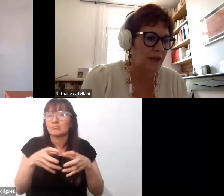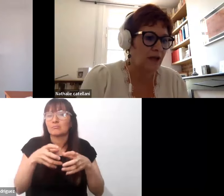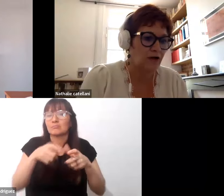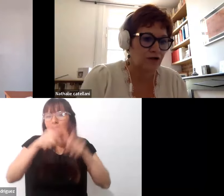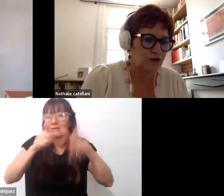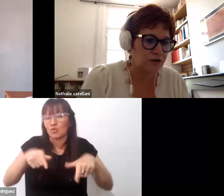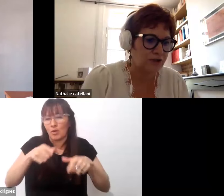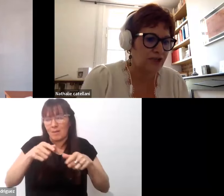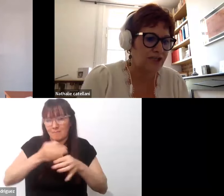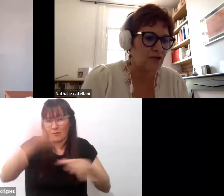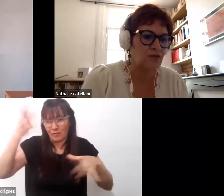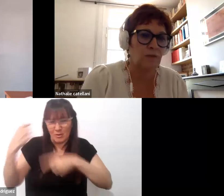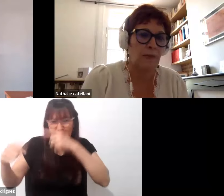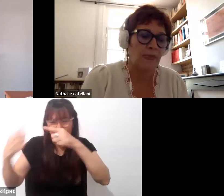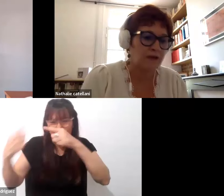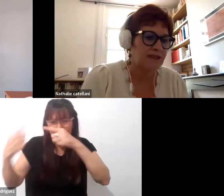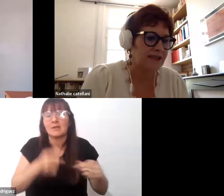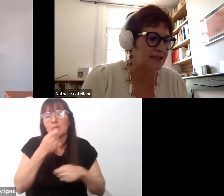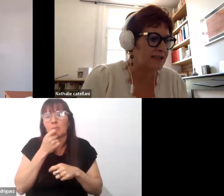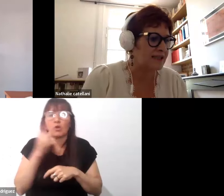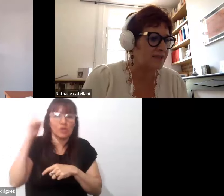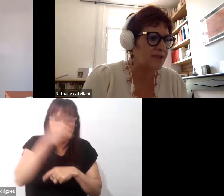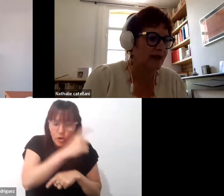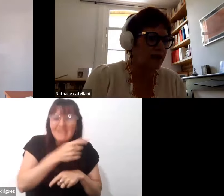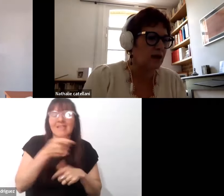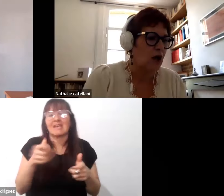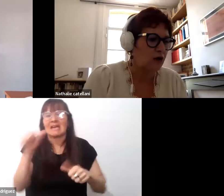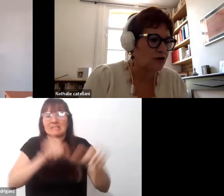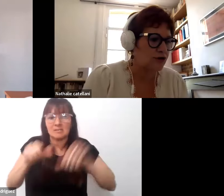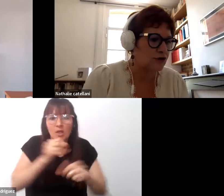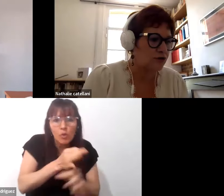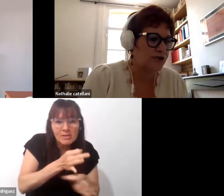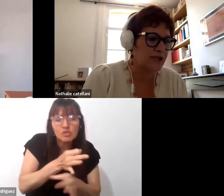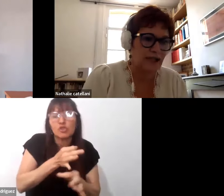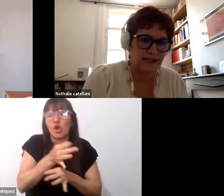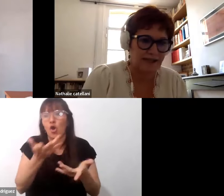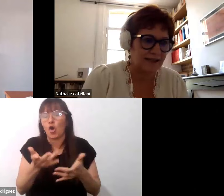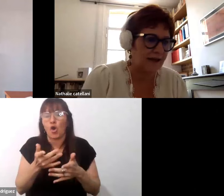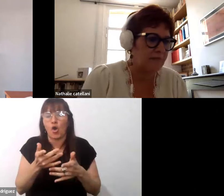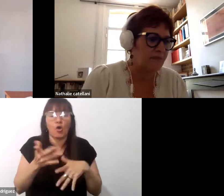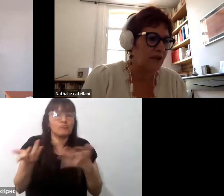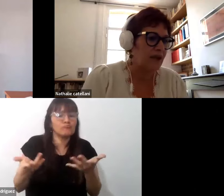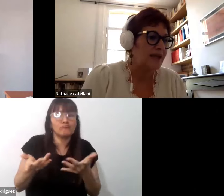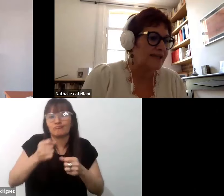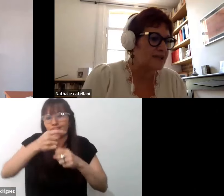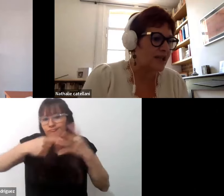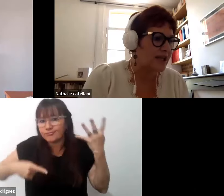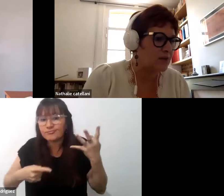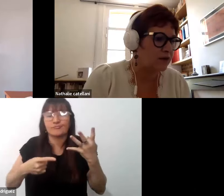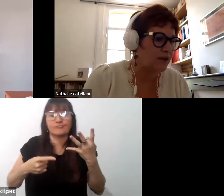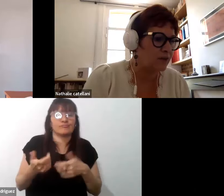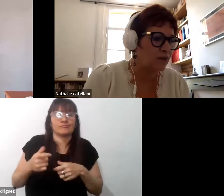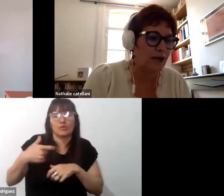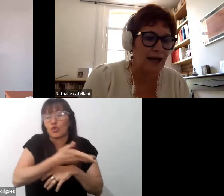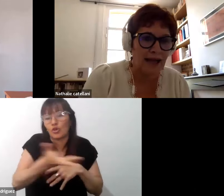investigadores de psicología, de ciencias de la educación, de didéctica disciplinar, de sociología,